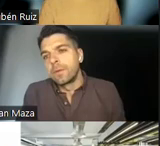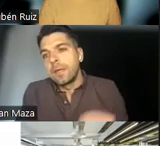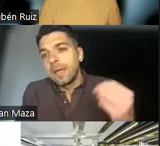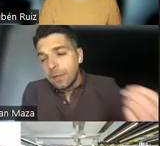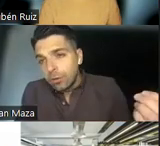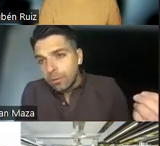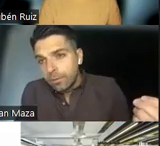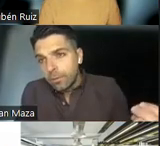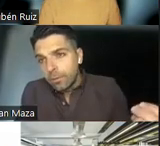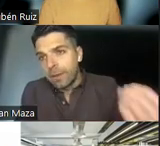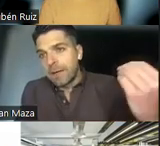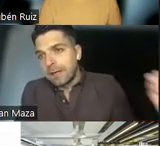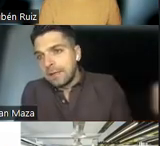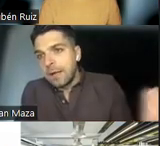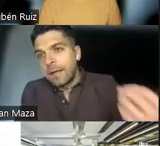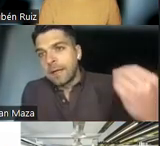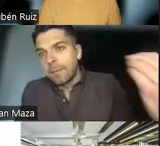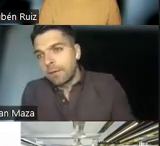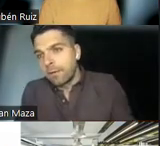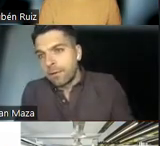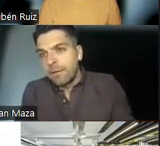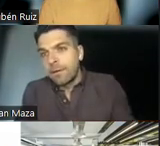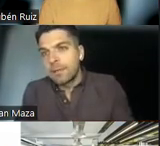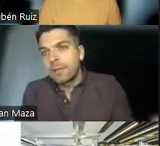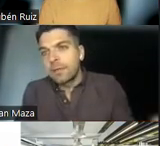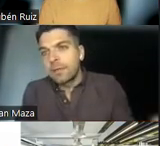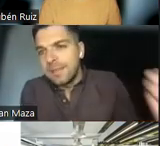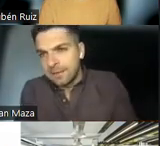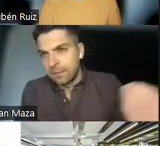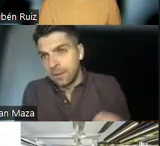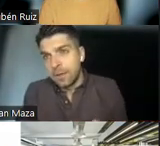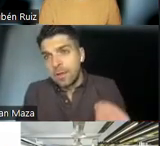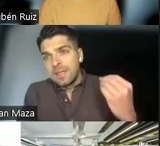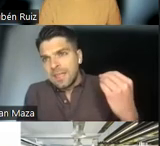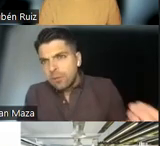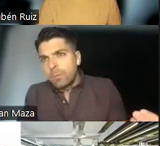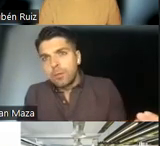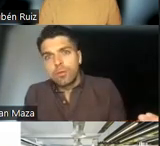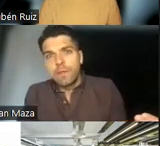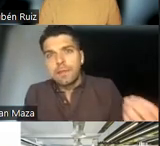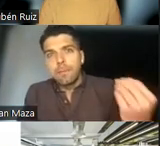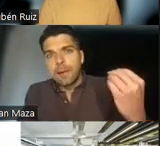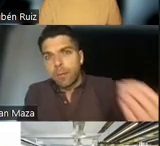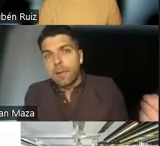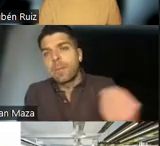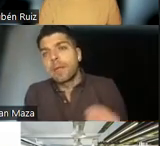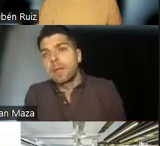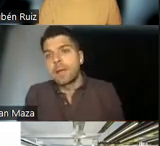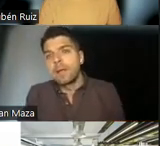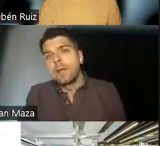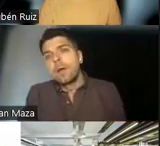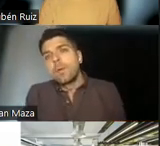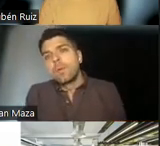de olfato. Eso, para rinitis alérgica y para enfermedad inflamatoria, ya sirve. Ya tiene un peso suficiente para poder